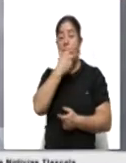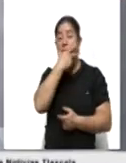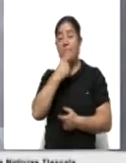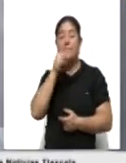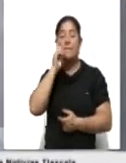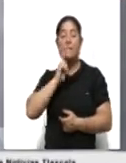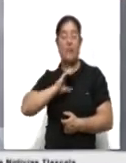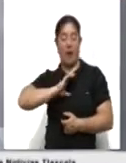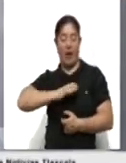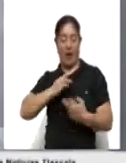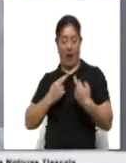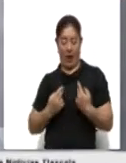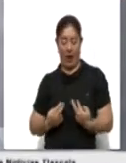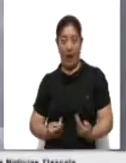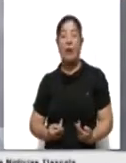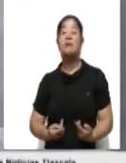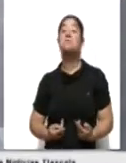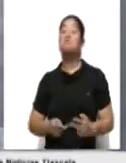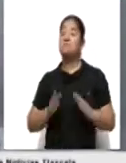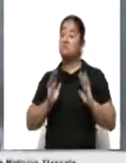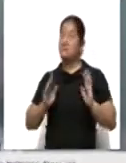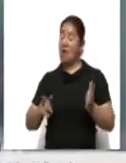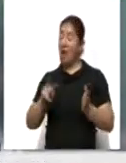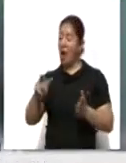Así lo afirmó el presidente López Obrador.